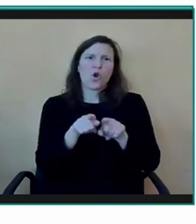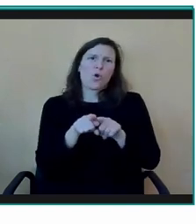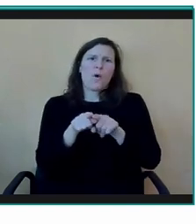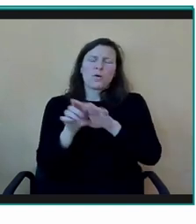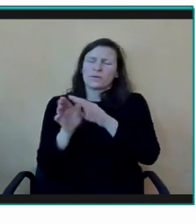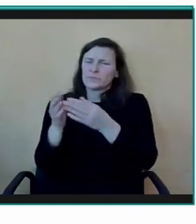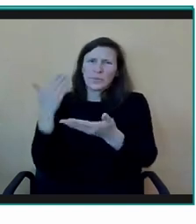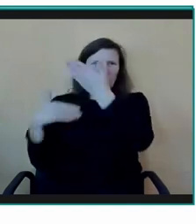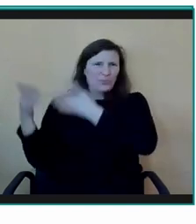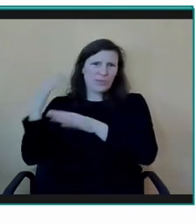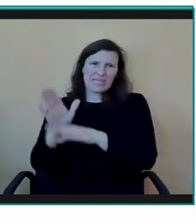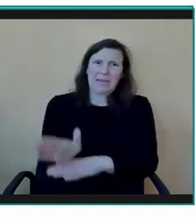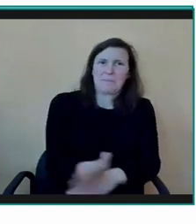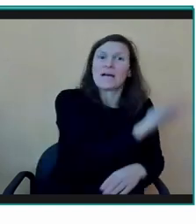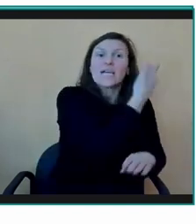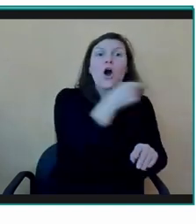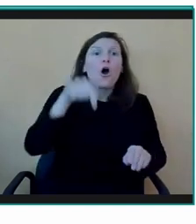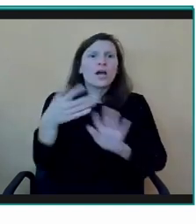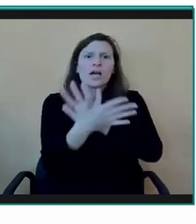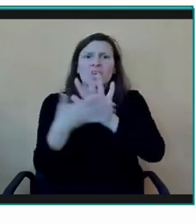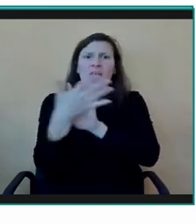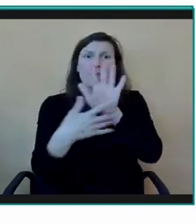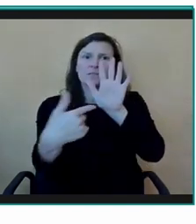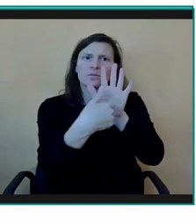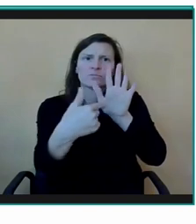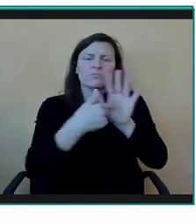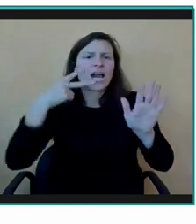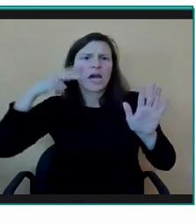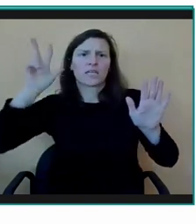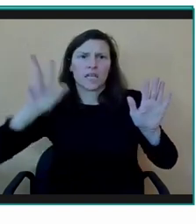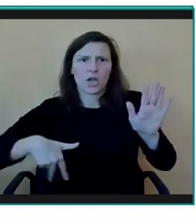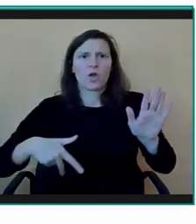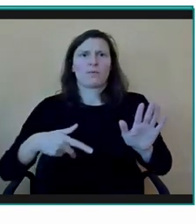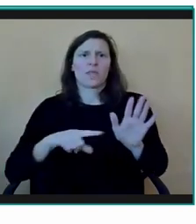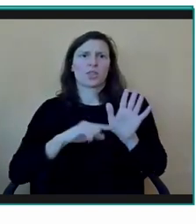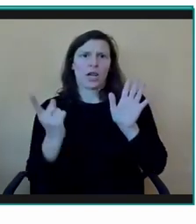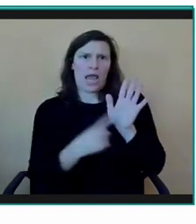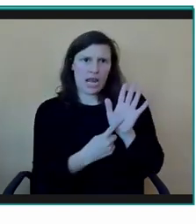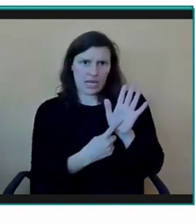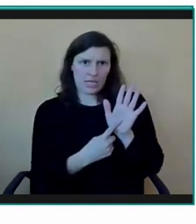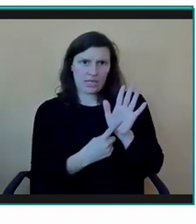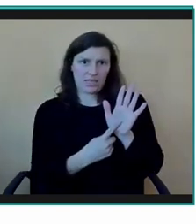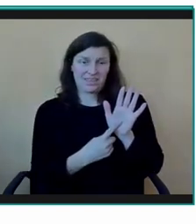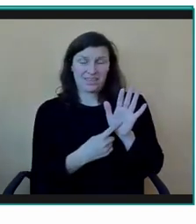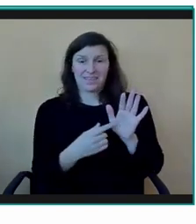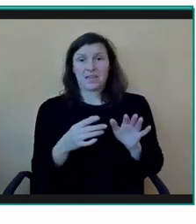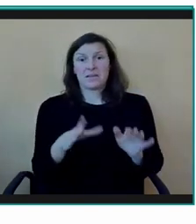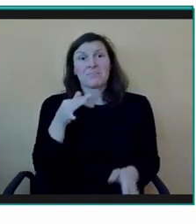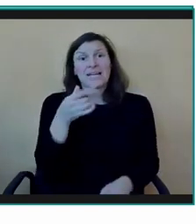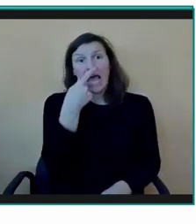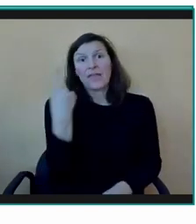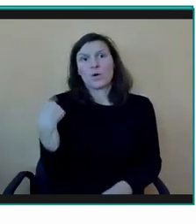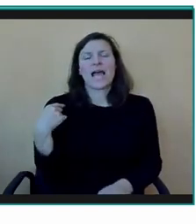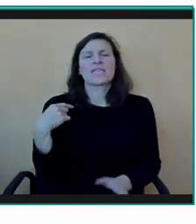La lengua de signos hoy tiene un reconocimiento legal. Aprobamos hace apenas un año un reglamento para que los